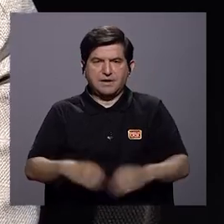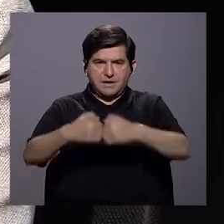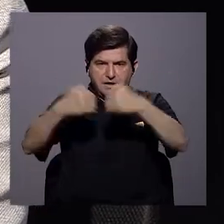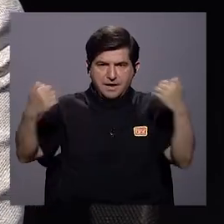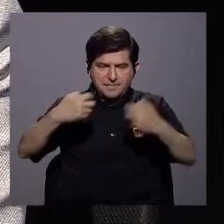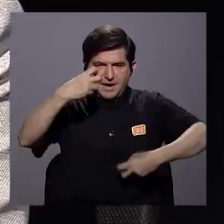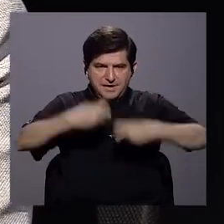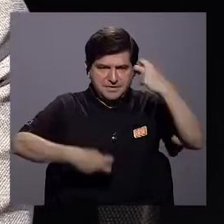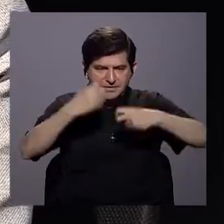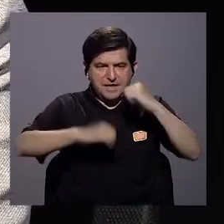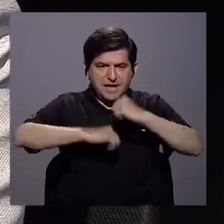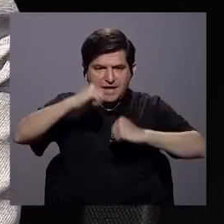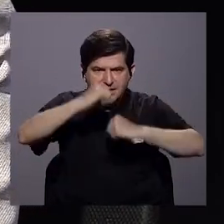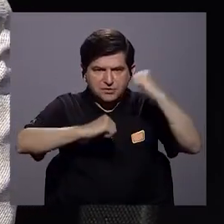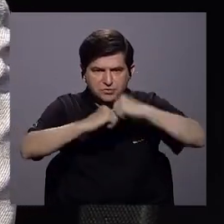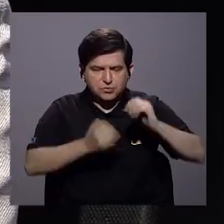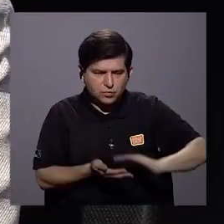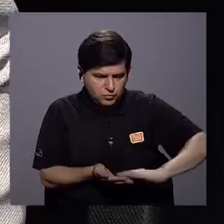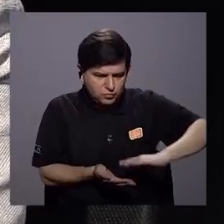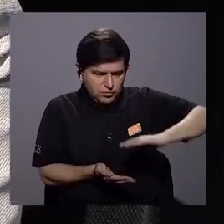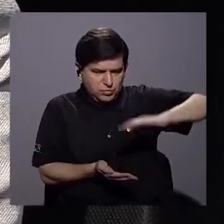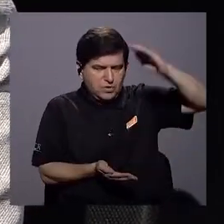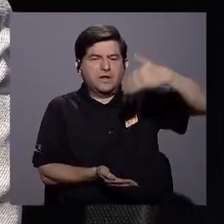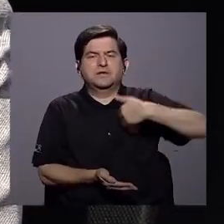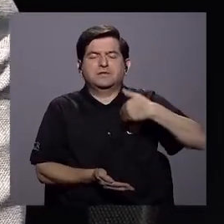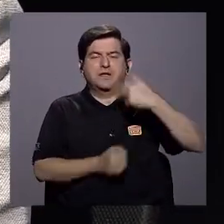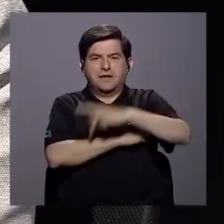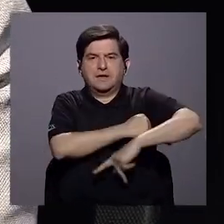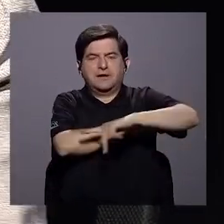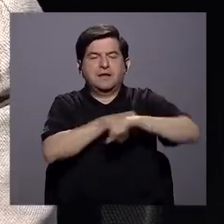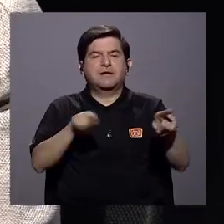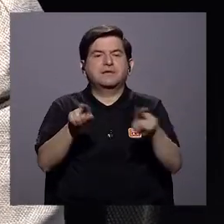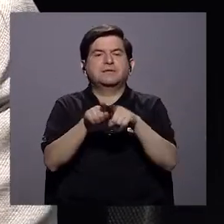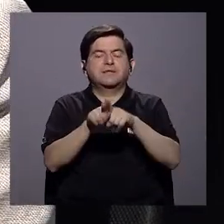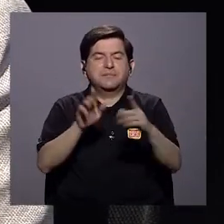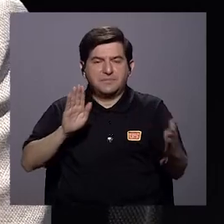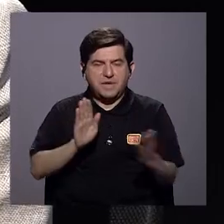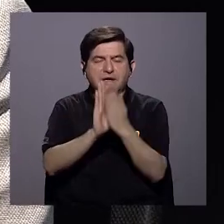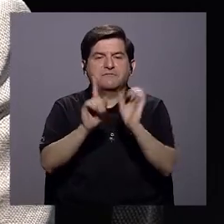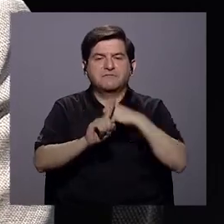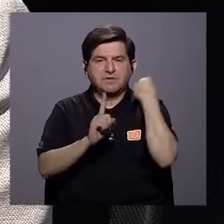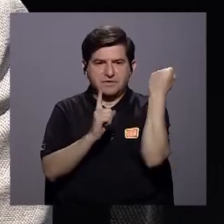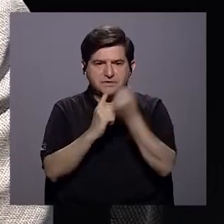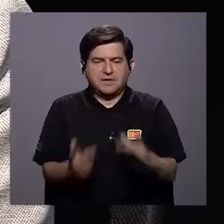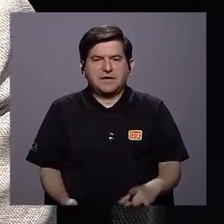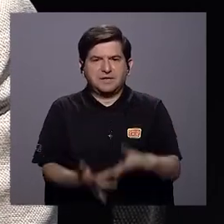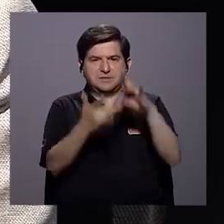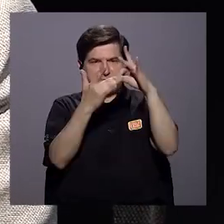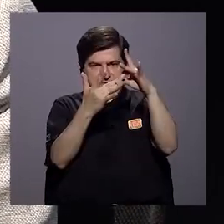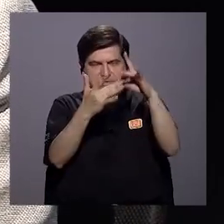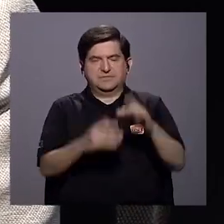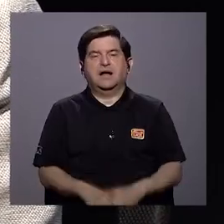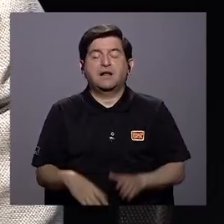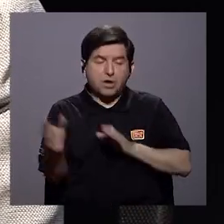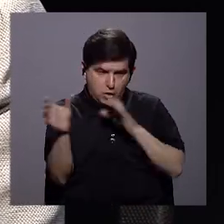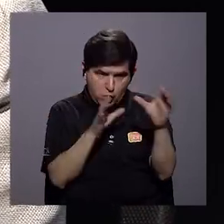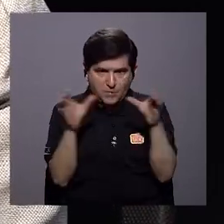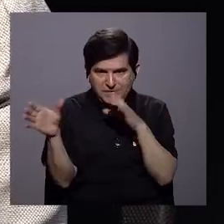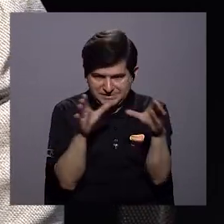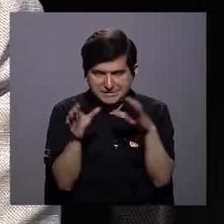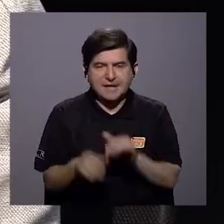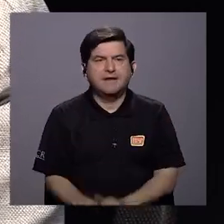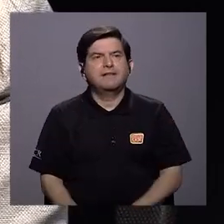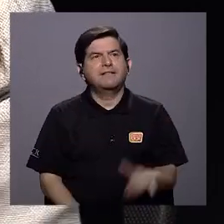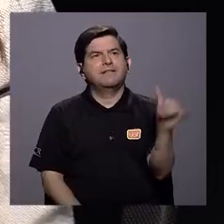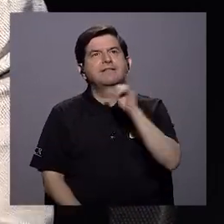los problemas estructurales acumulados que hemos tenido como país, también hemos enfrentado una coyuntura muy particular en términos comerciales